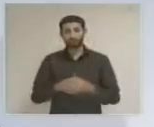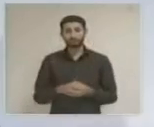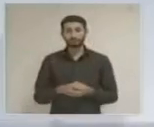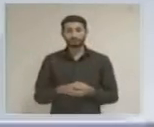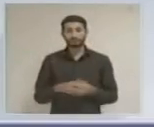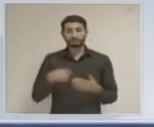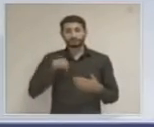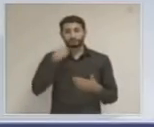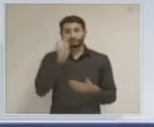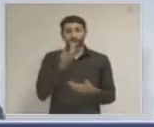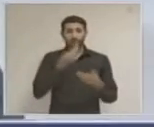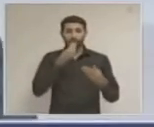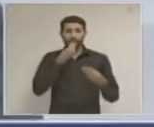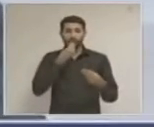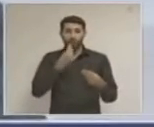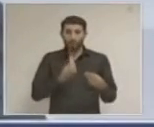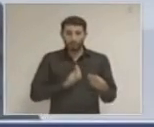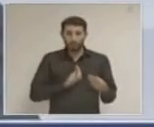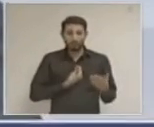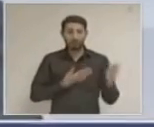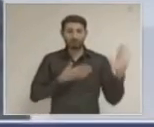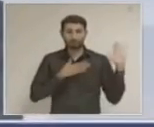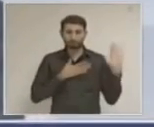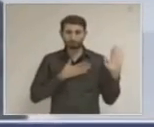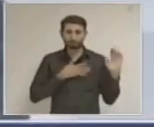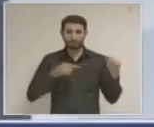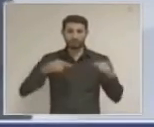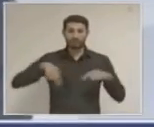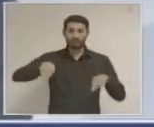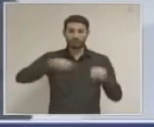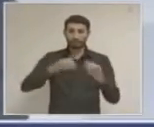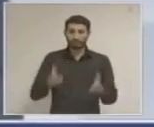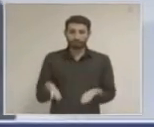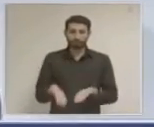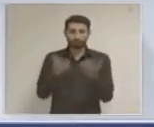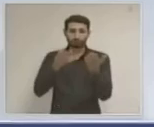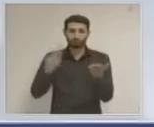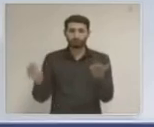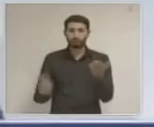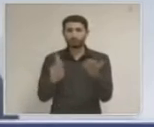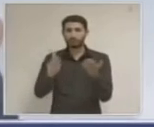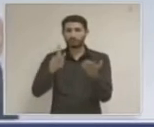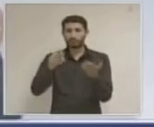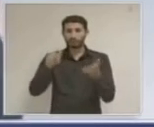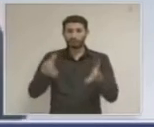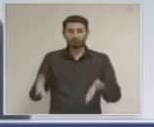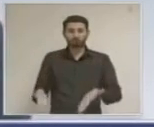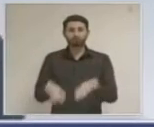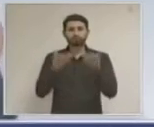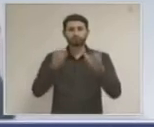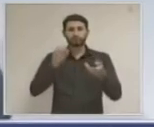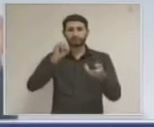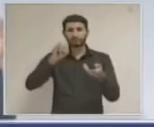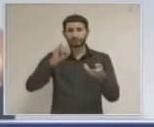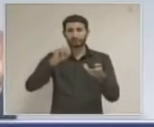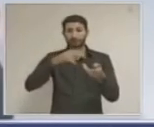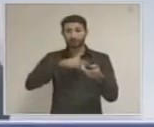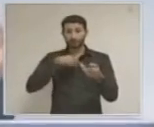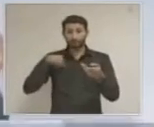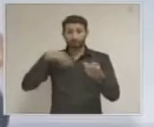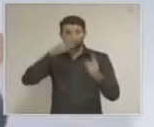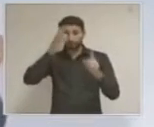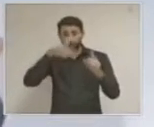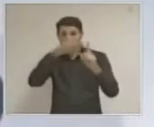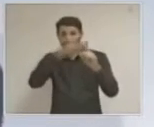Lo que quiero es dejar aquí el compromiso de que el sector de la construcción, impulsado desde el sector público, va a seguir siendo una prioridad de este